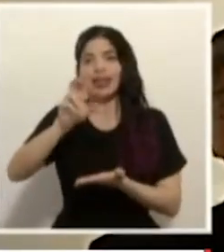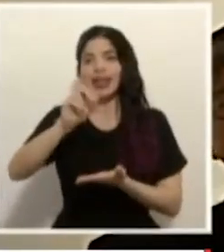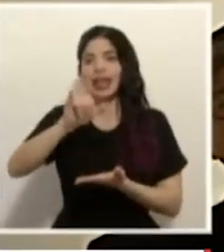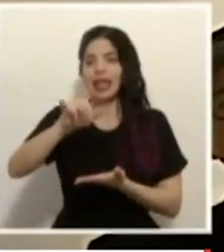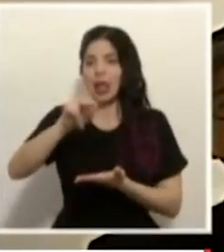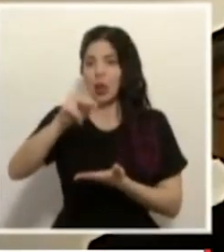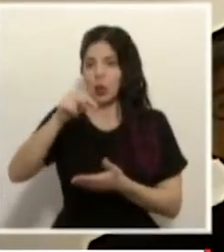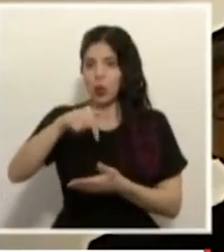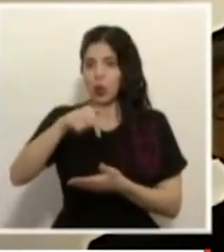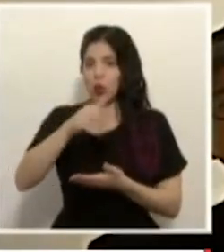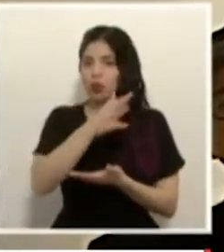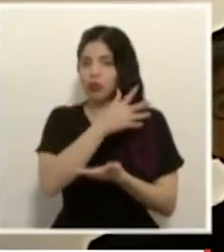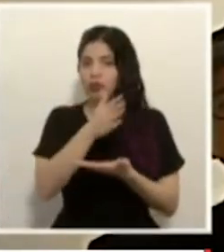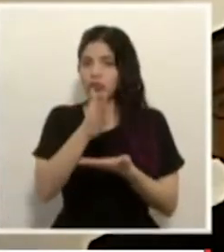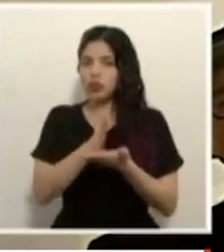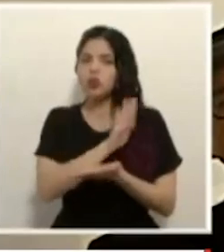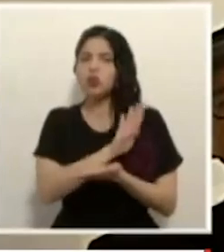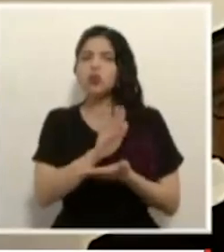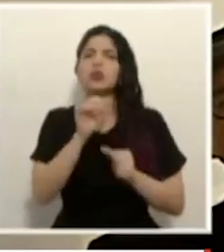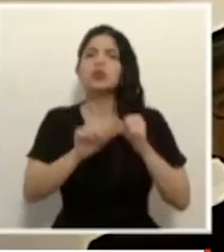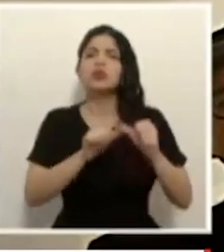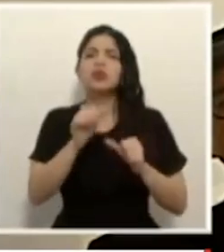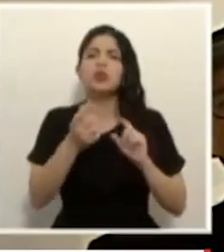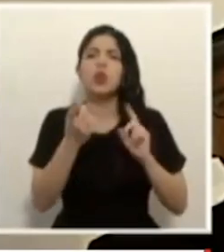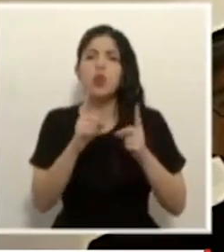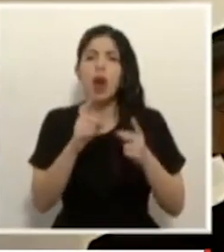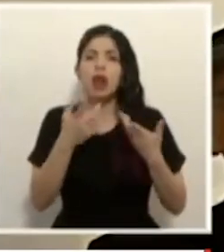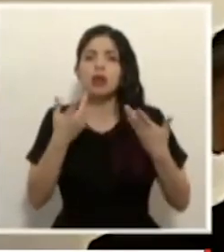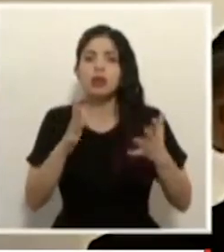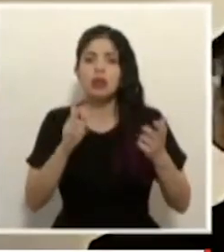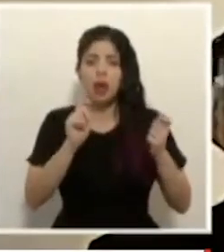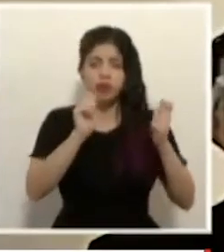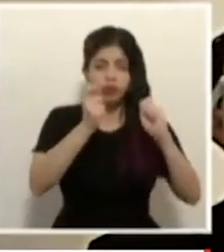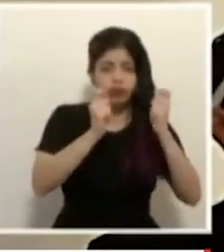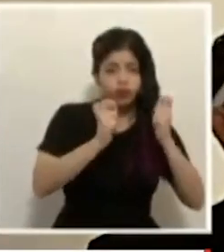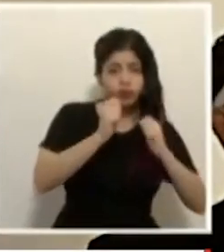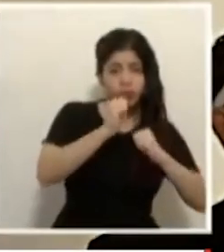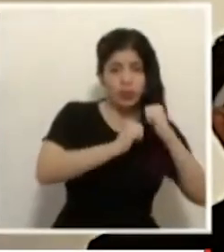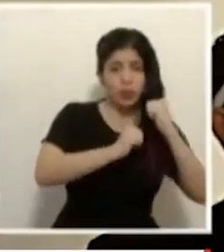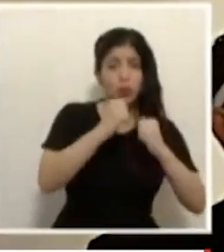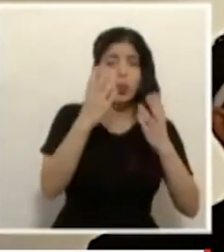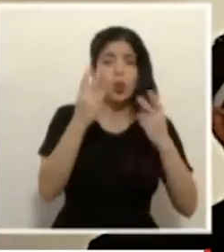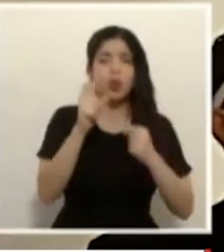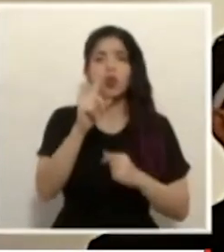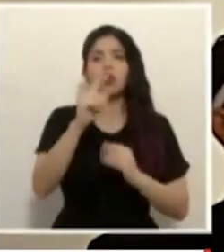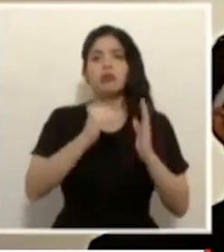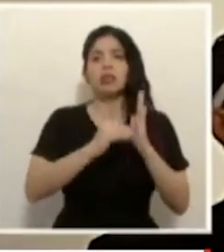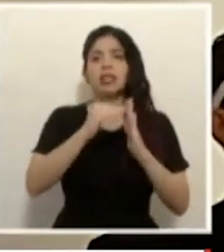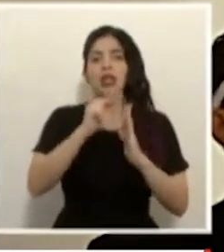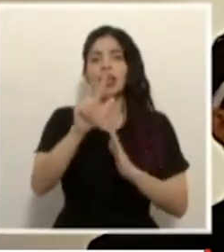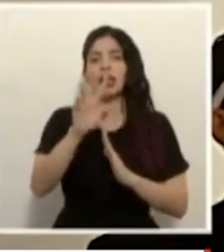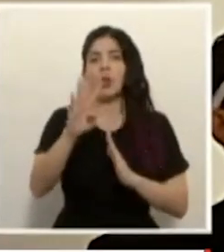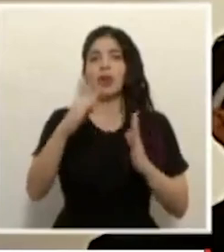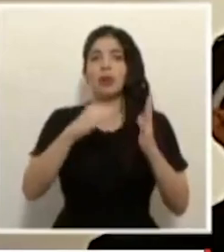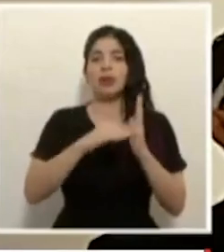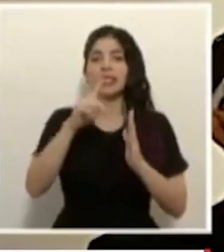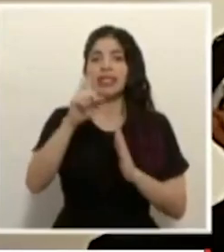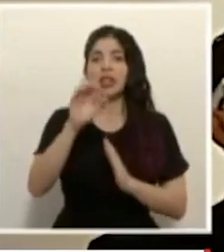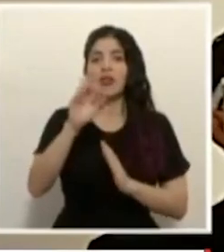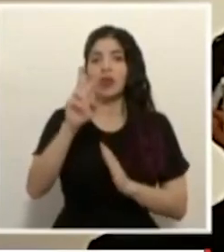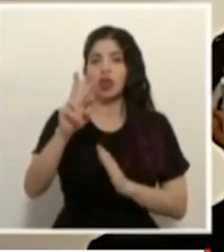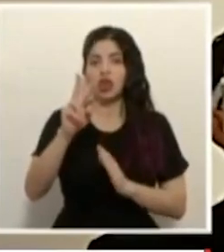que a esa fecha se han reestructurado 1.034.192